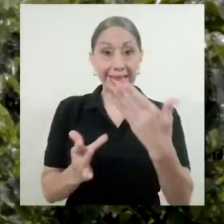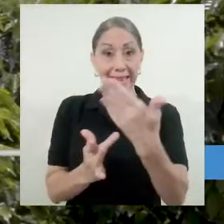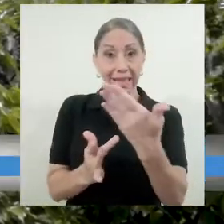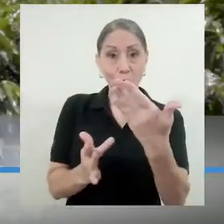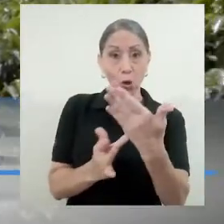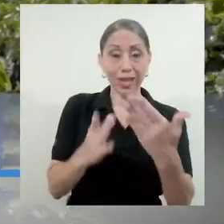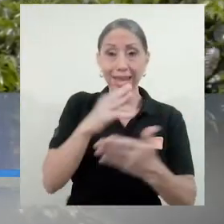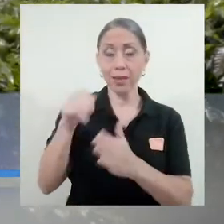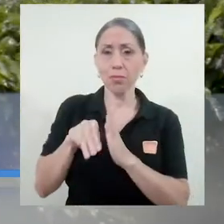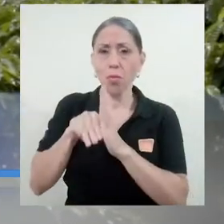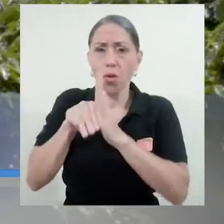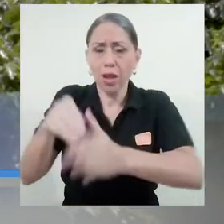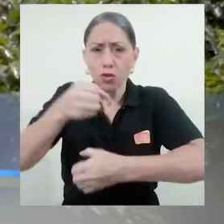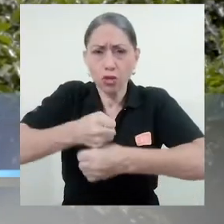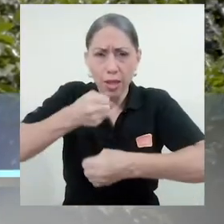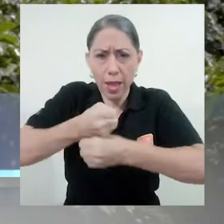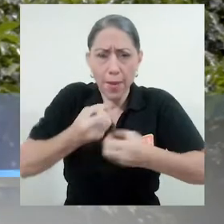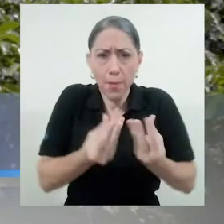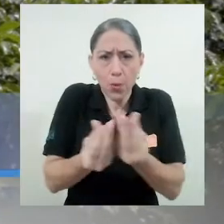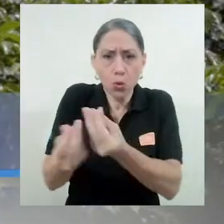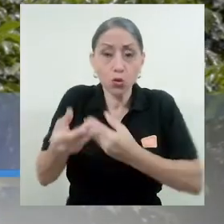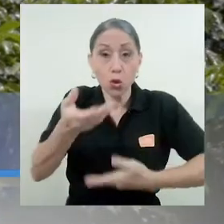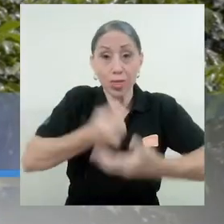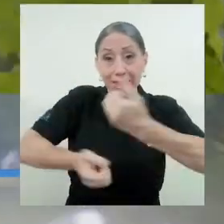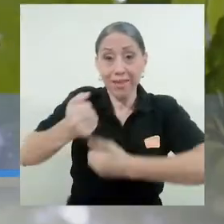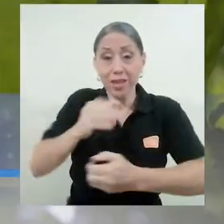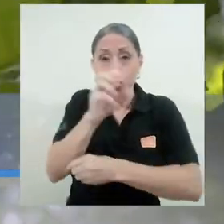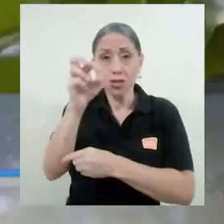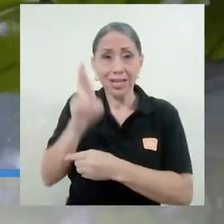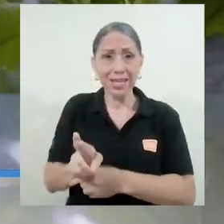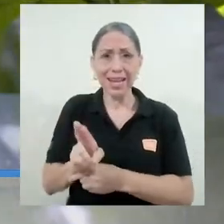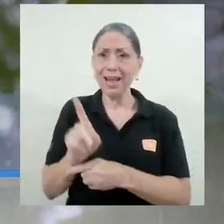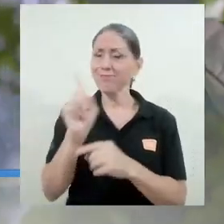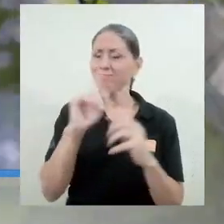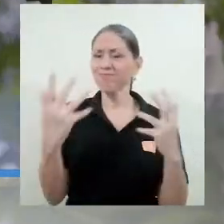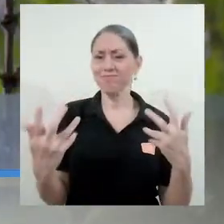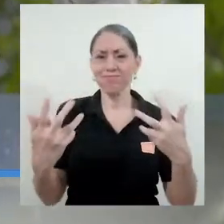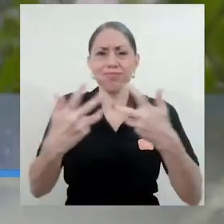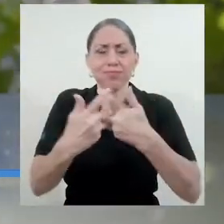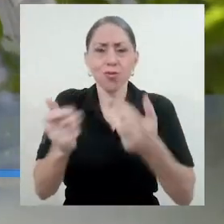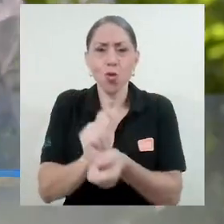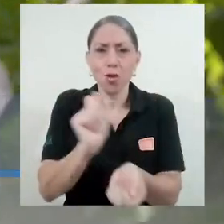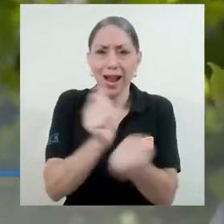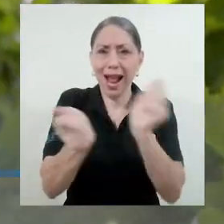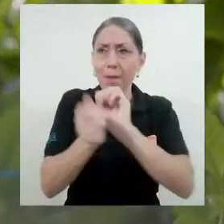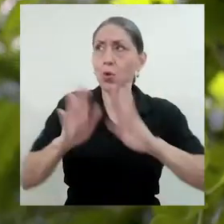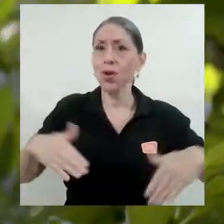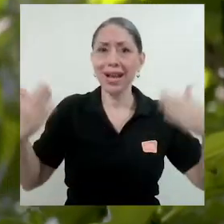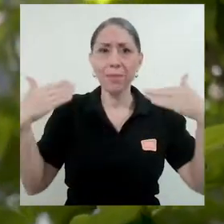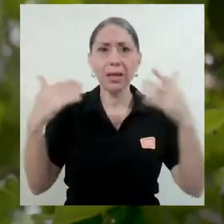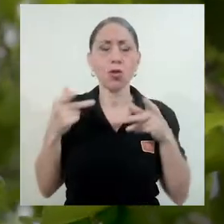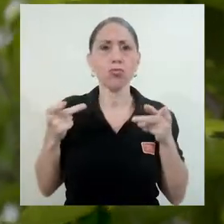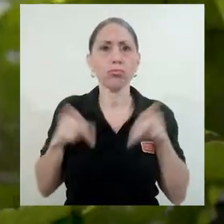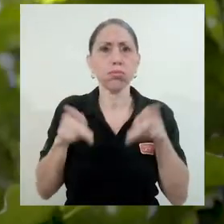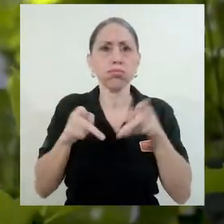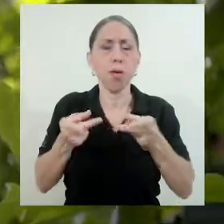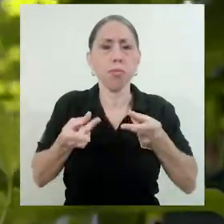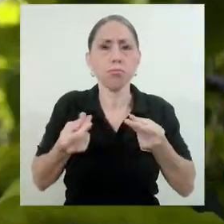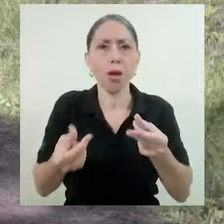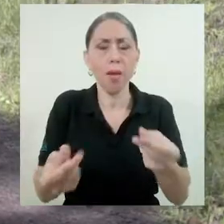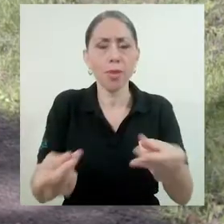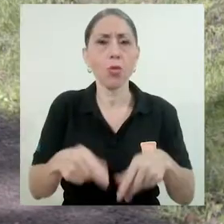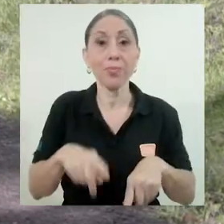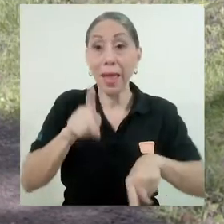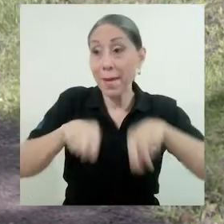La tecnología y los modelos de producción de café en Costa Rica no han estado aparejados con el cambio climático que ha ocurrido muy rápido,